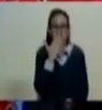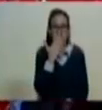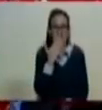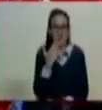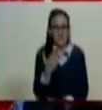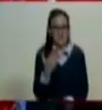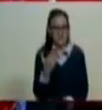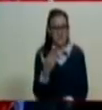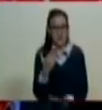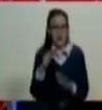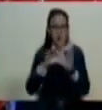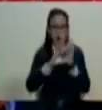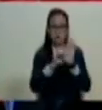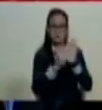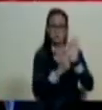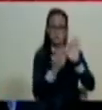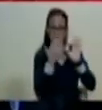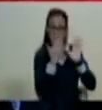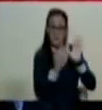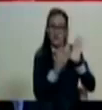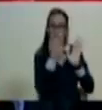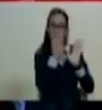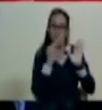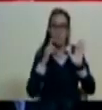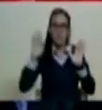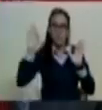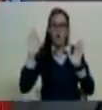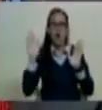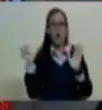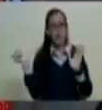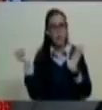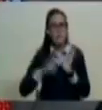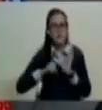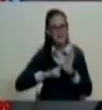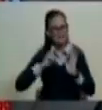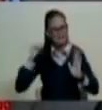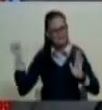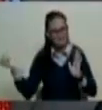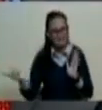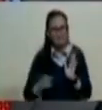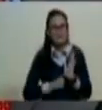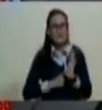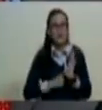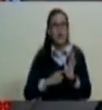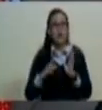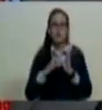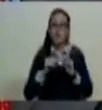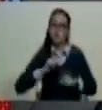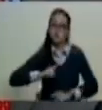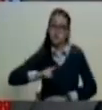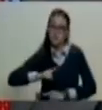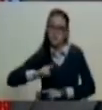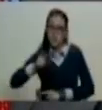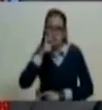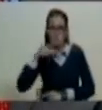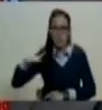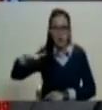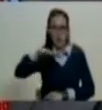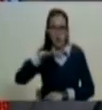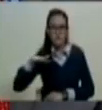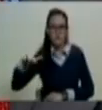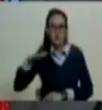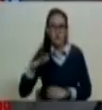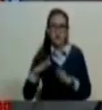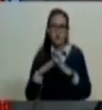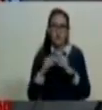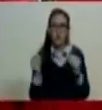constitucional, jura usted cumplir plenamente los mandatos de nuestro pueblo soberano y